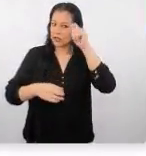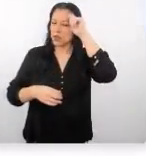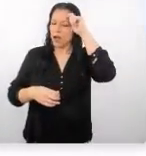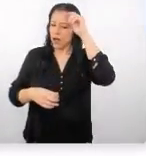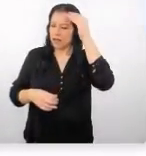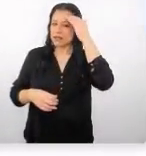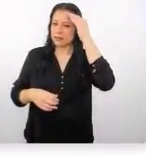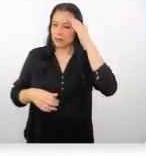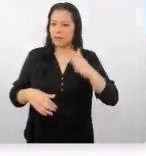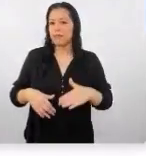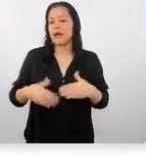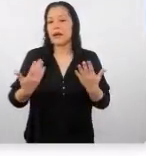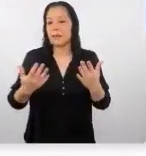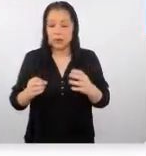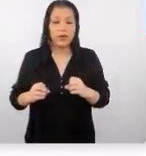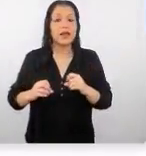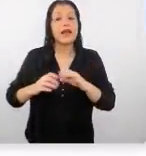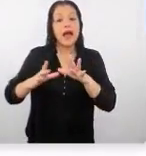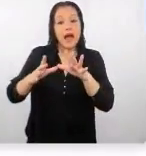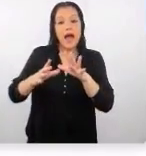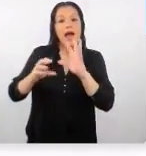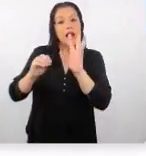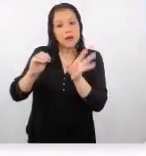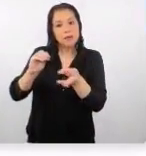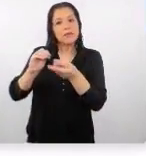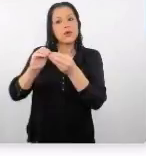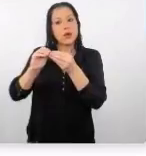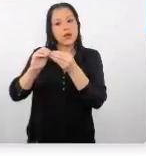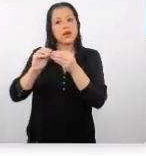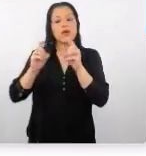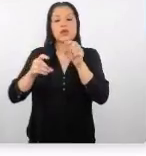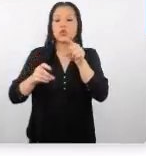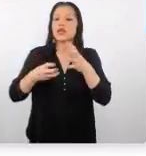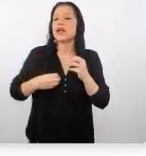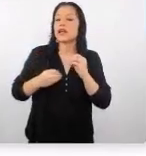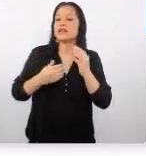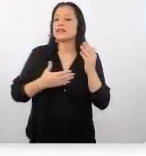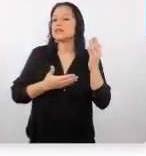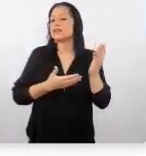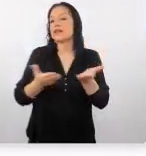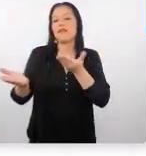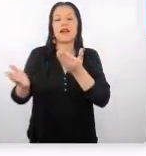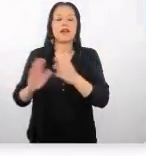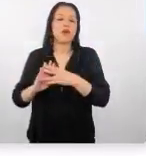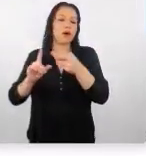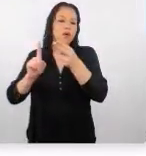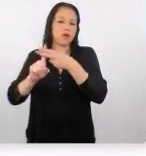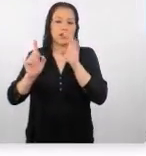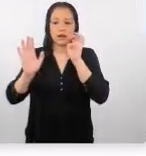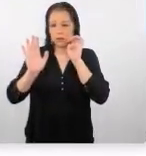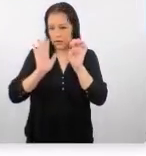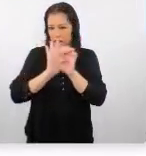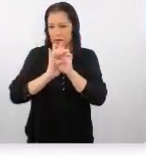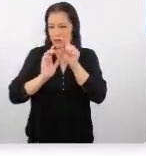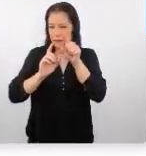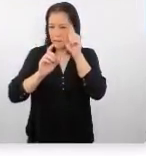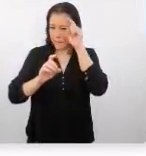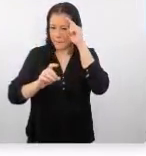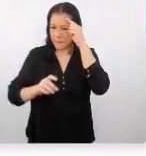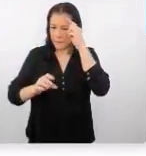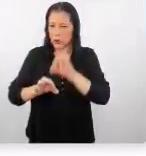nosotros tenernos en consideración al momento de dedicar al turista dentro de un hospedaje. De hecho,